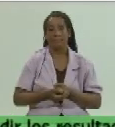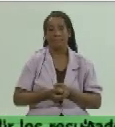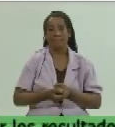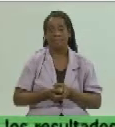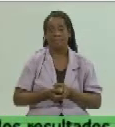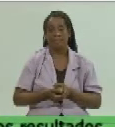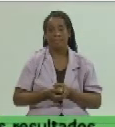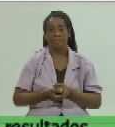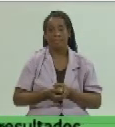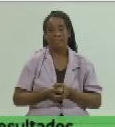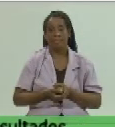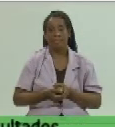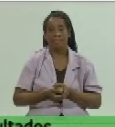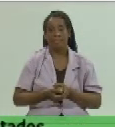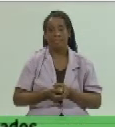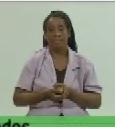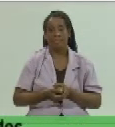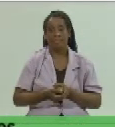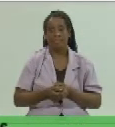La próxima.